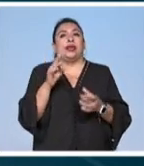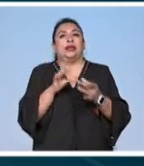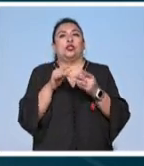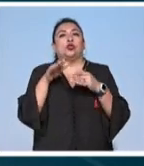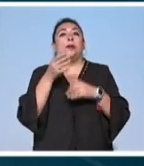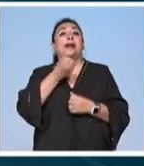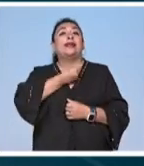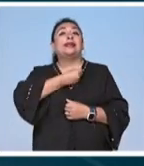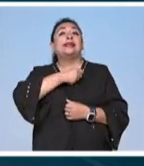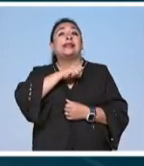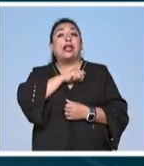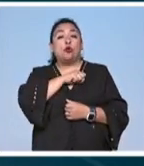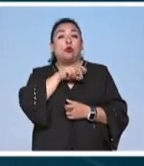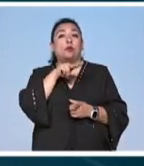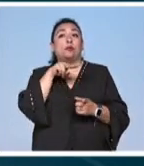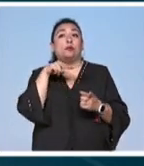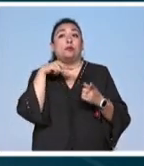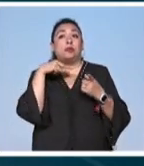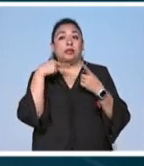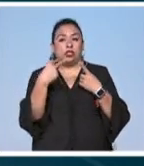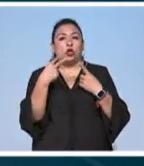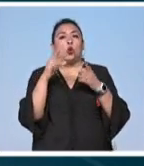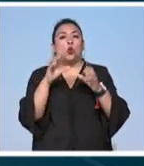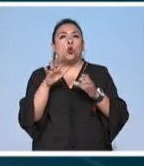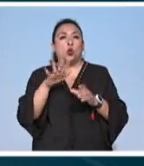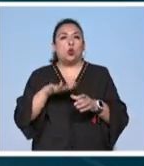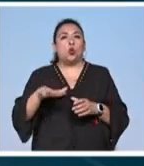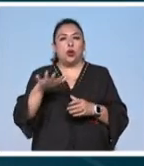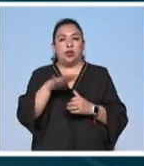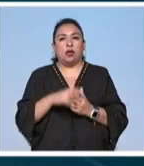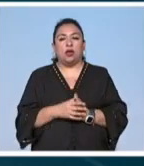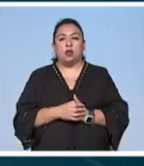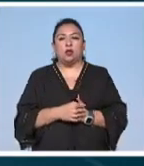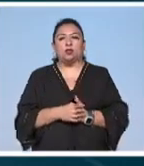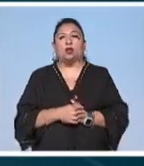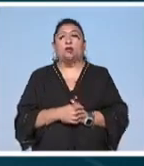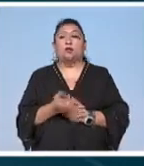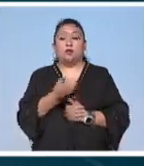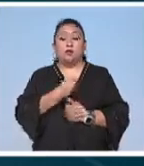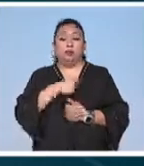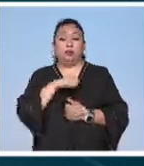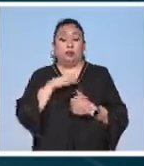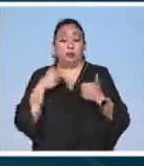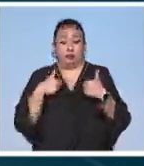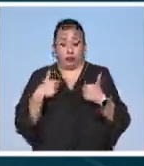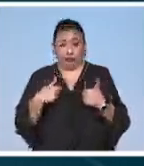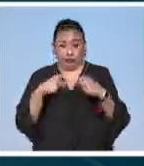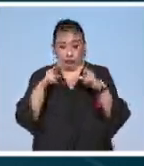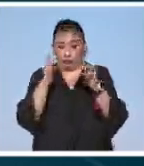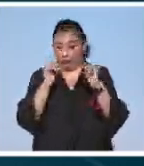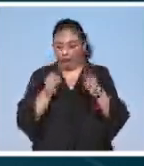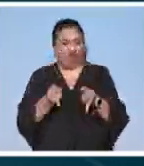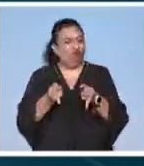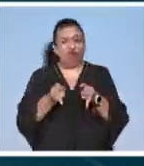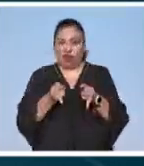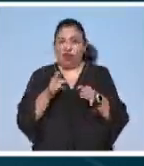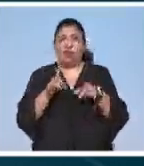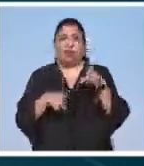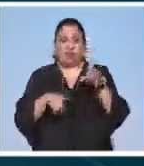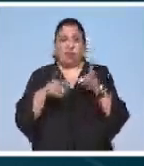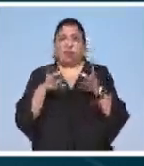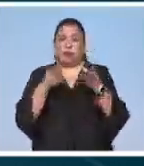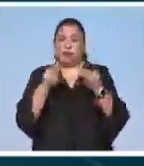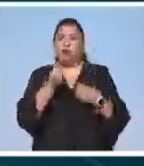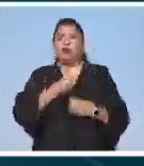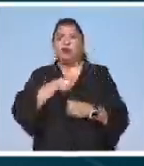de la salud desde una perspectiva ecosistémica la salud humana no es un tema individual depende en gran